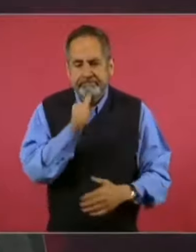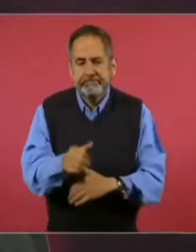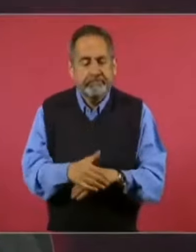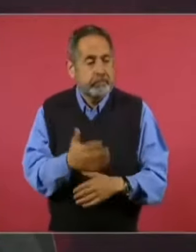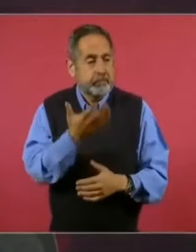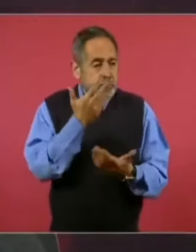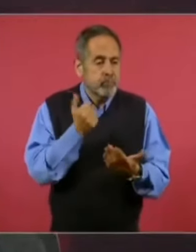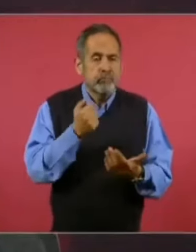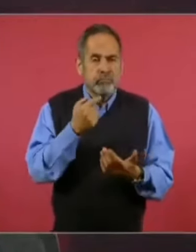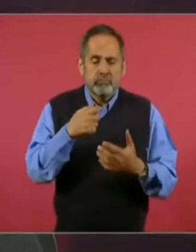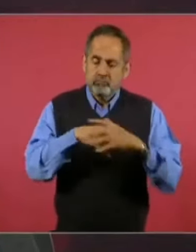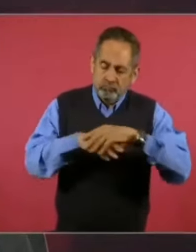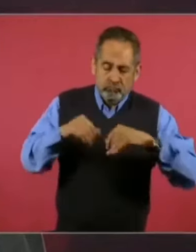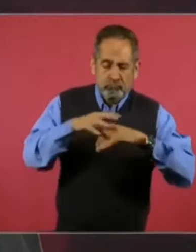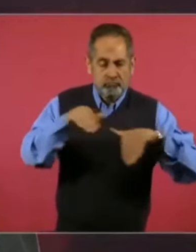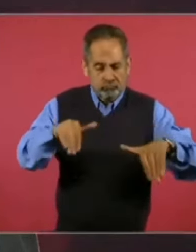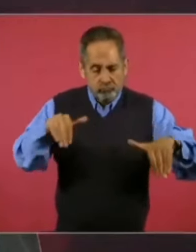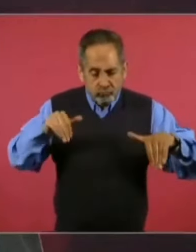hay objetividad.